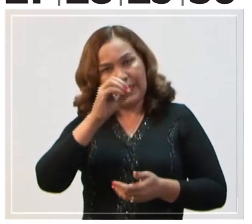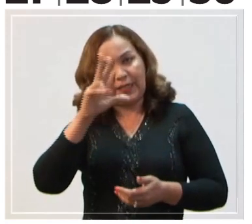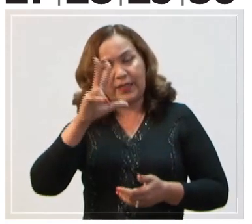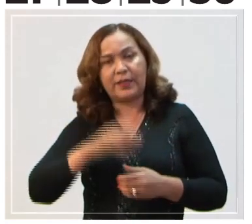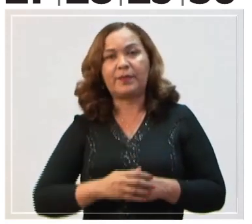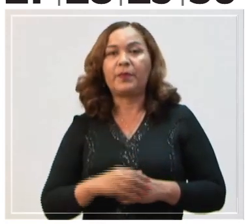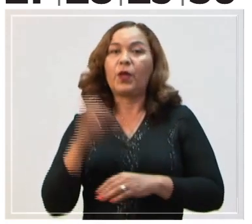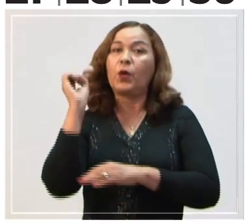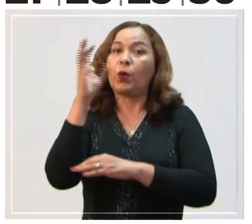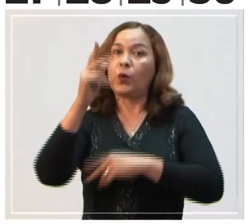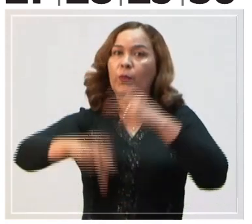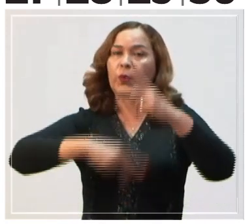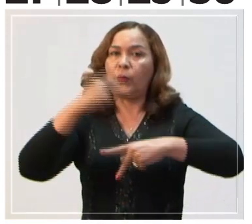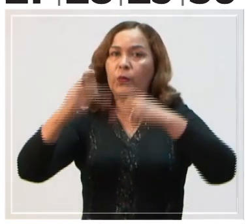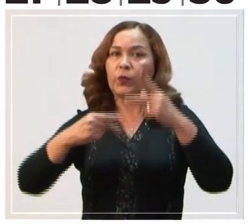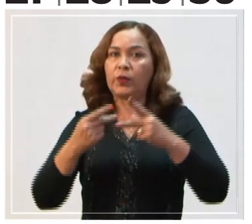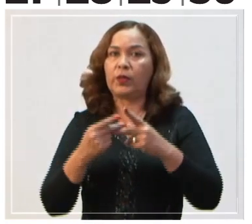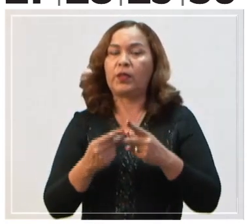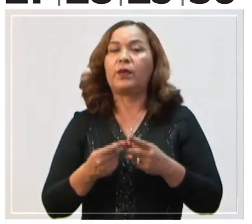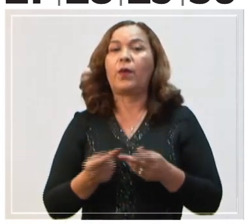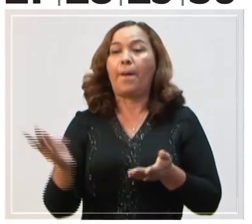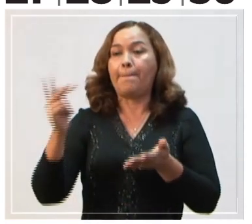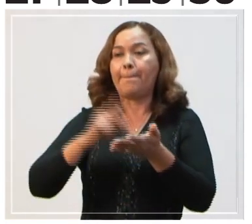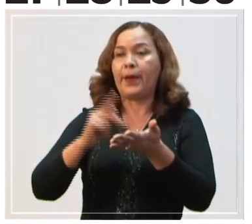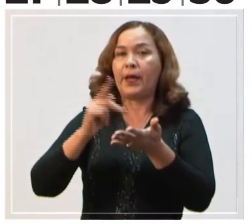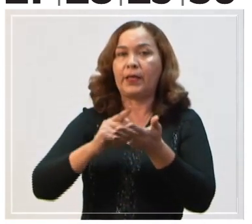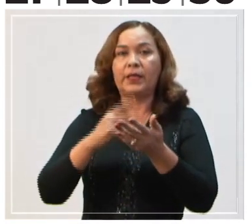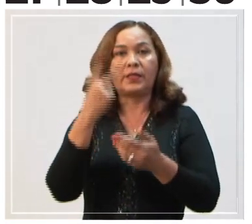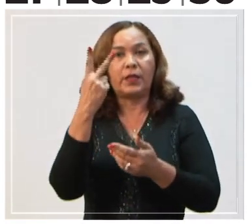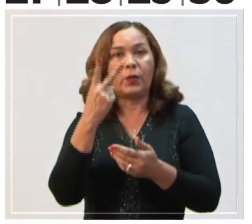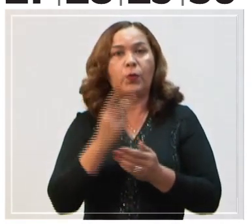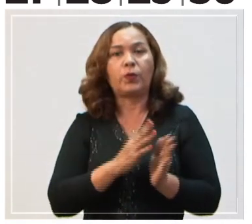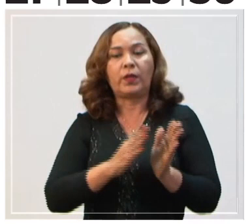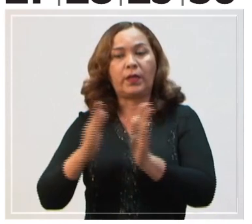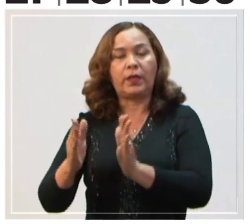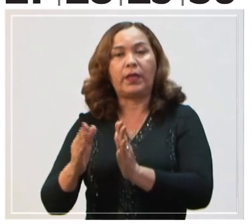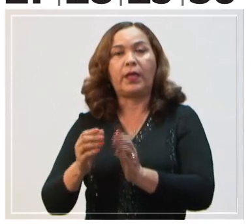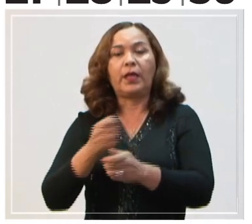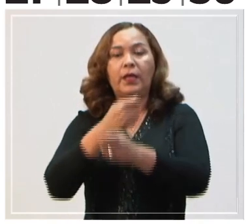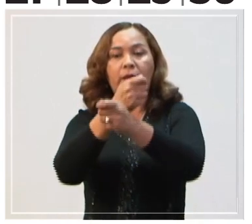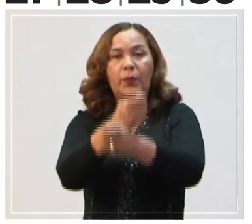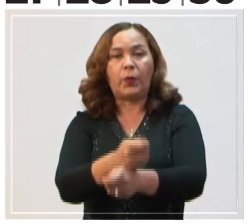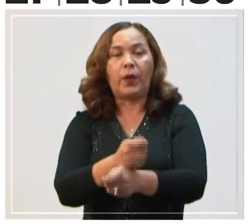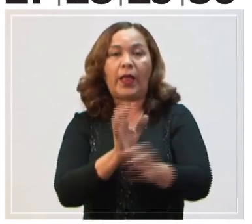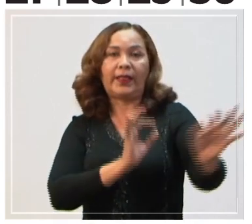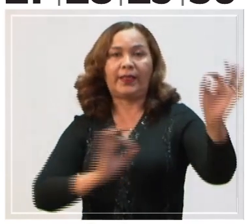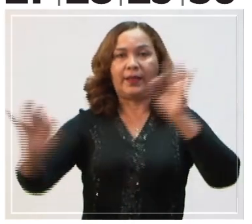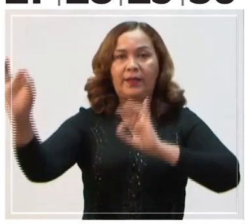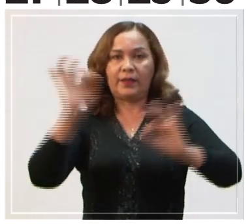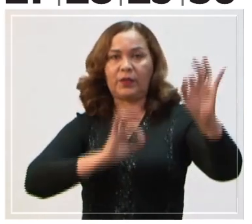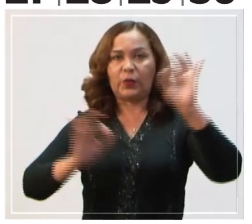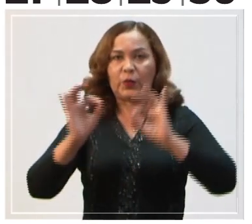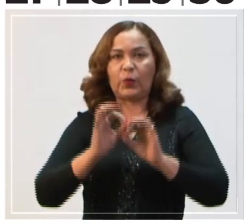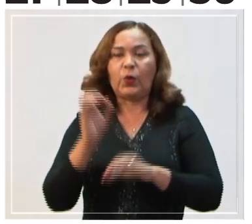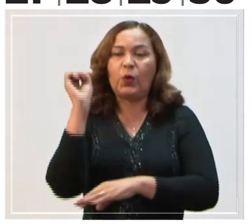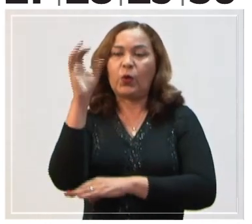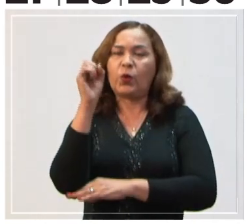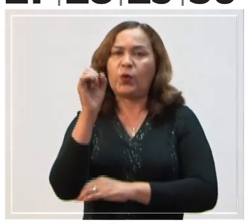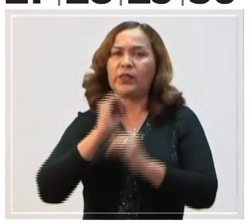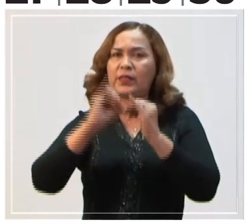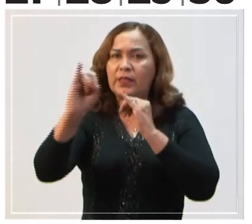2003. Congreso Productivo con los Participantes de la Segunda Cohorte del Diplomado de Teatro.